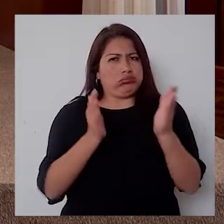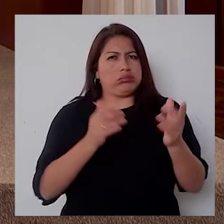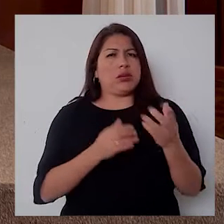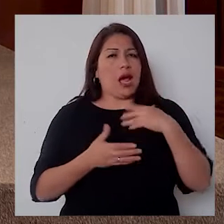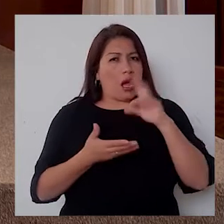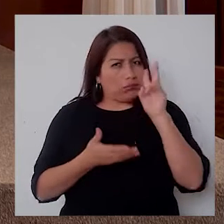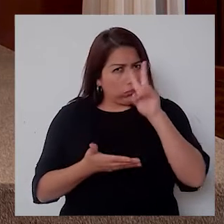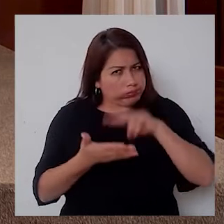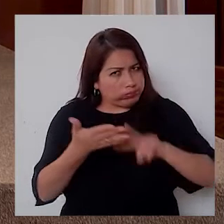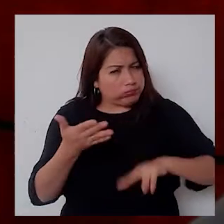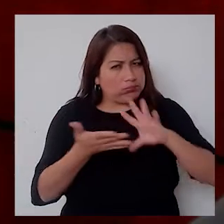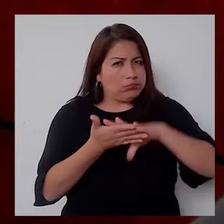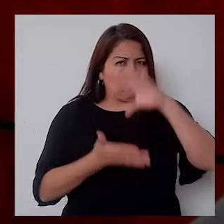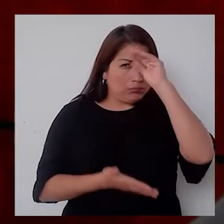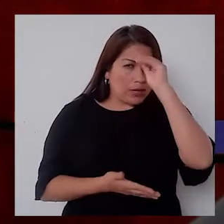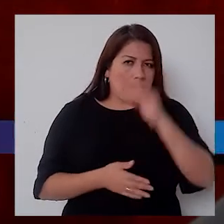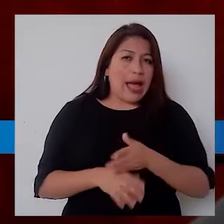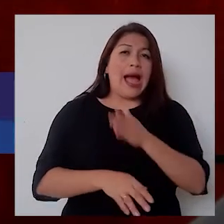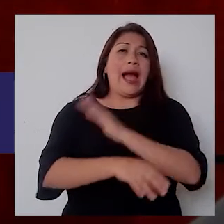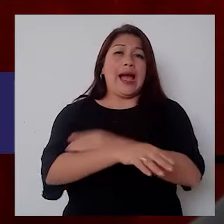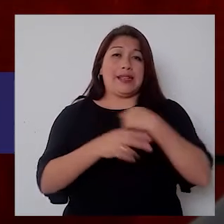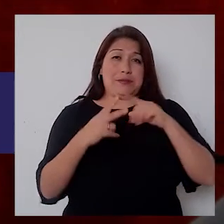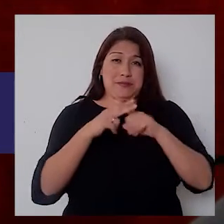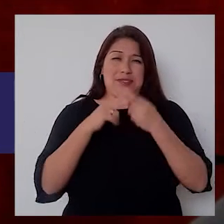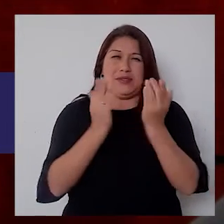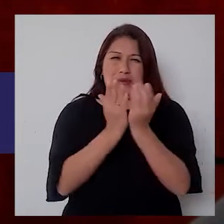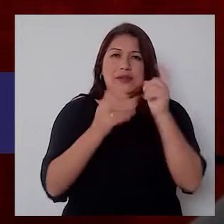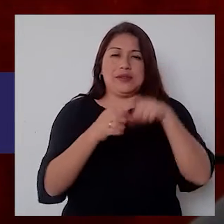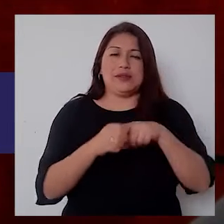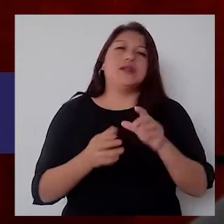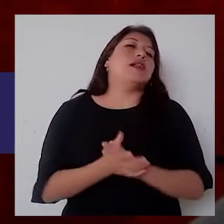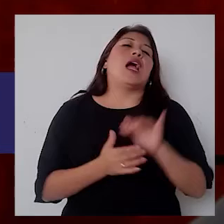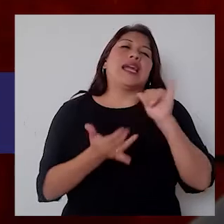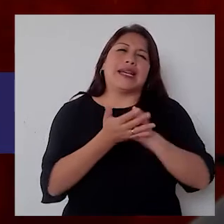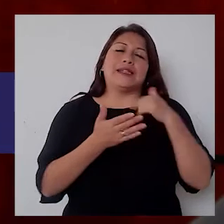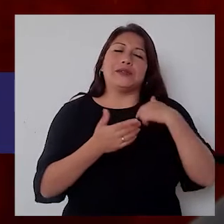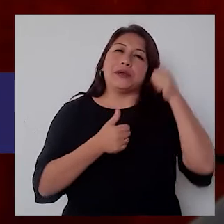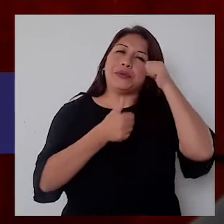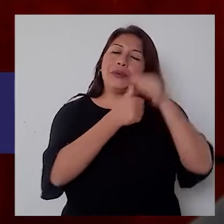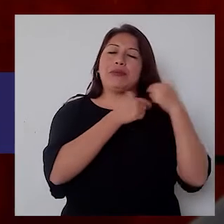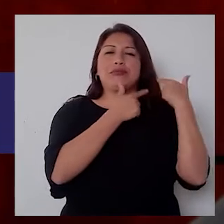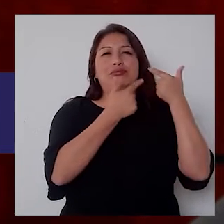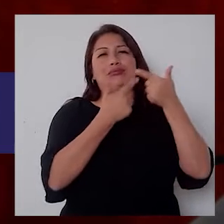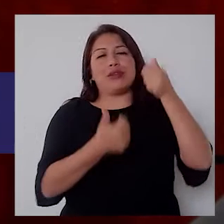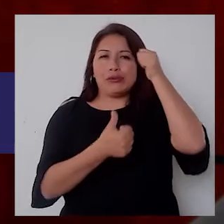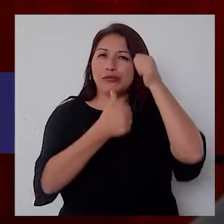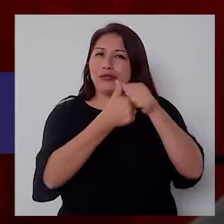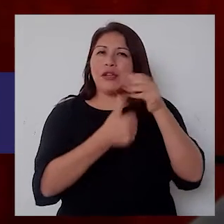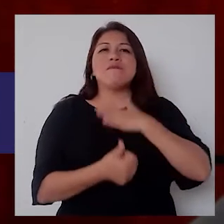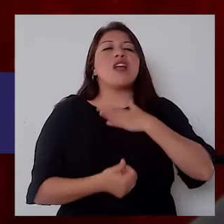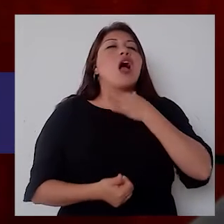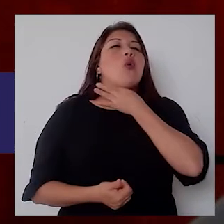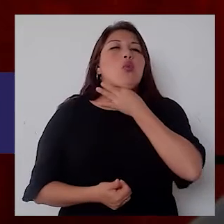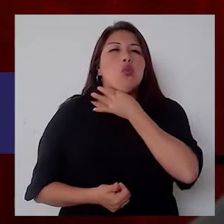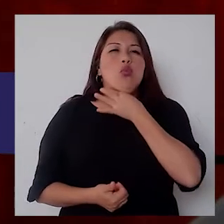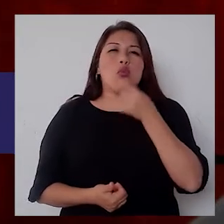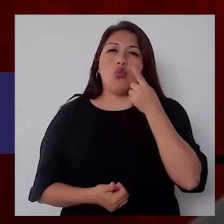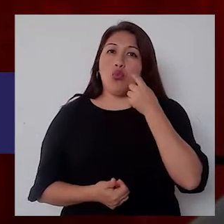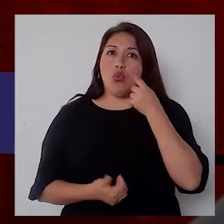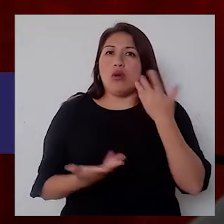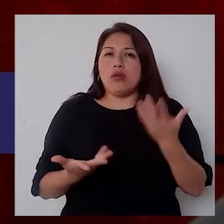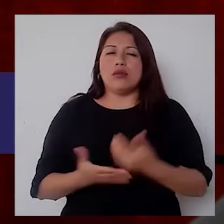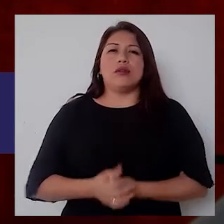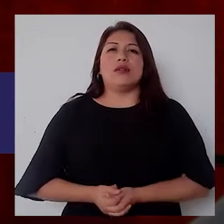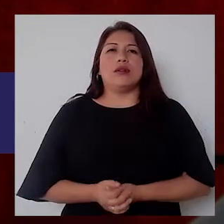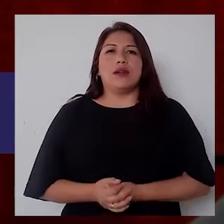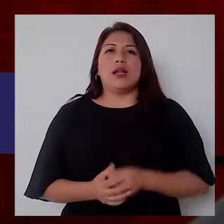antes de empezar el colegio. Y ese bonito recuerdo lo he llevado durante toda mi vida. Aprendimos a convivir con el abuelito porque había que